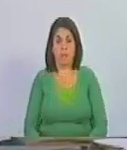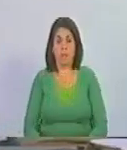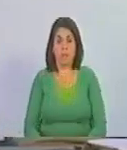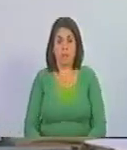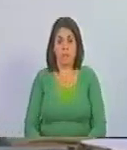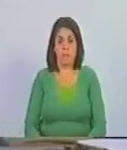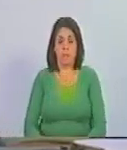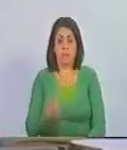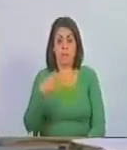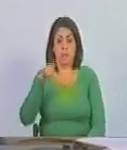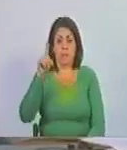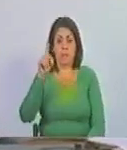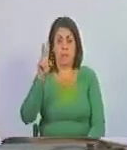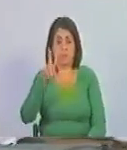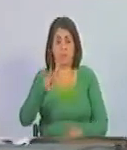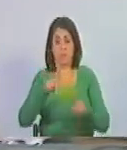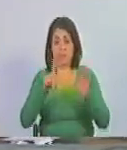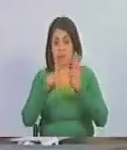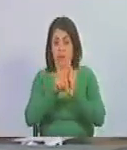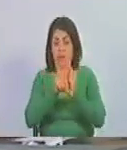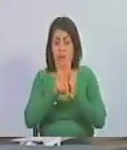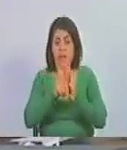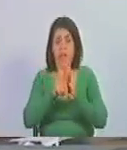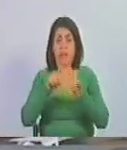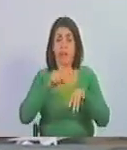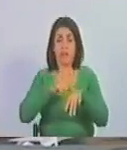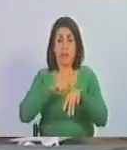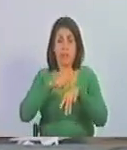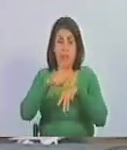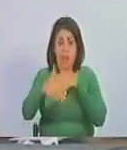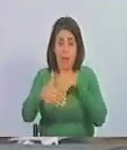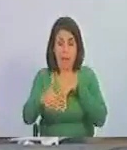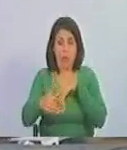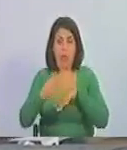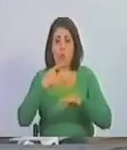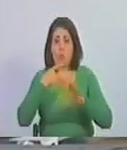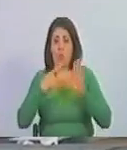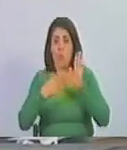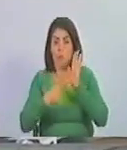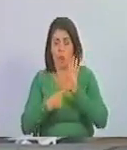aquí hay una ley de extinción de dominio que tiene que aplicarse